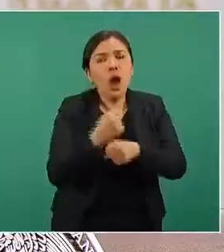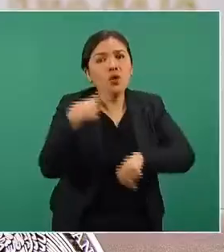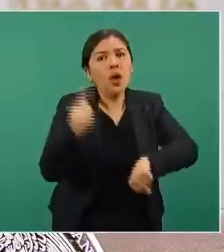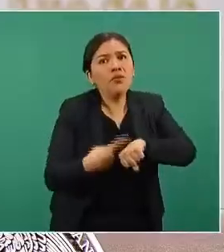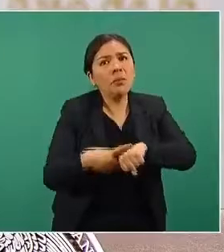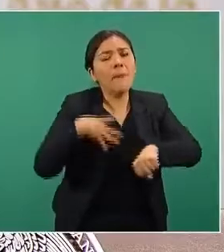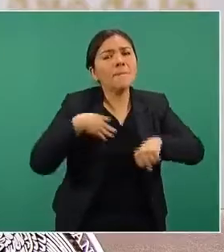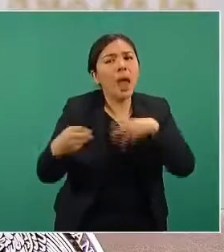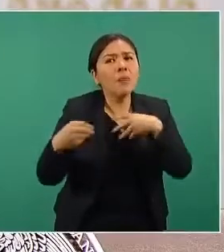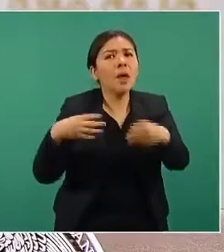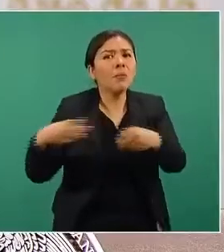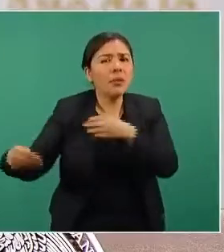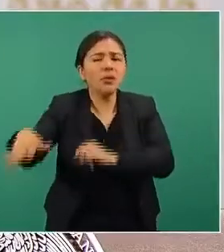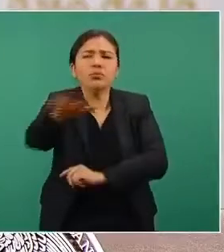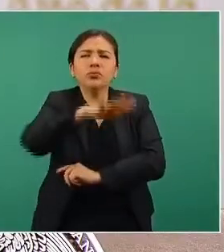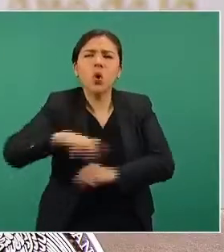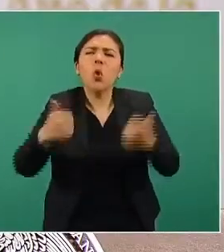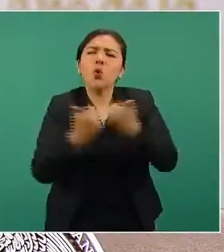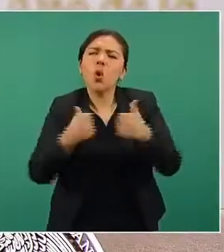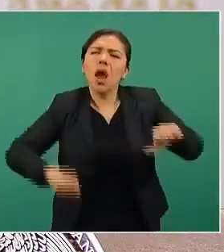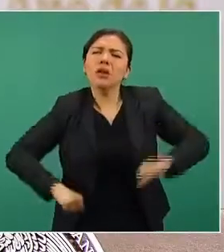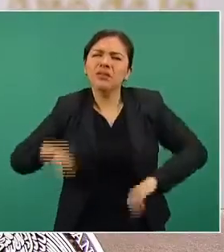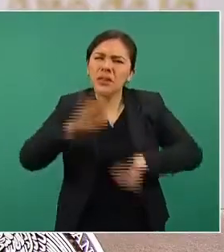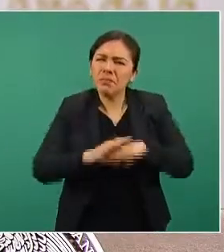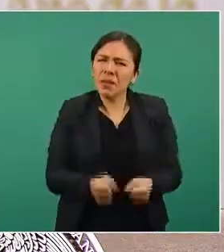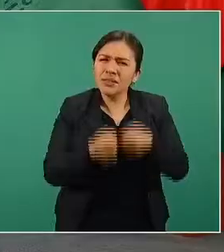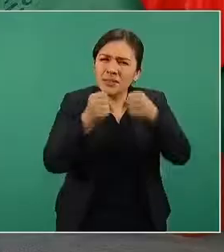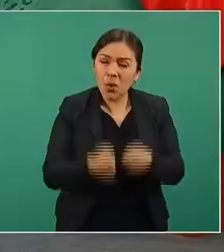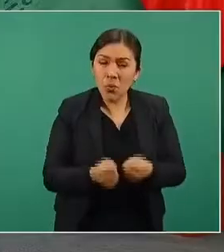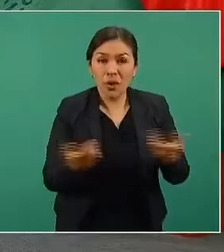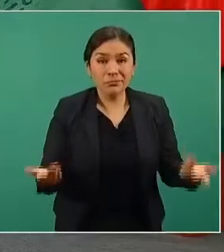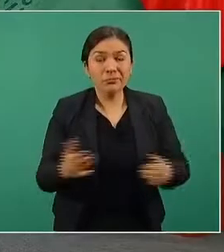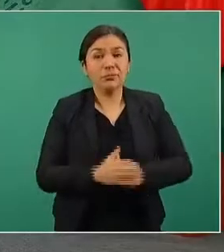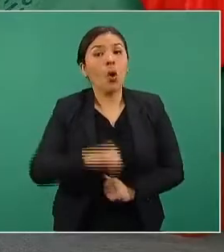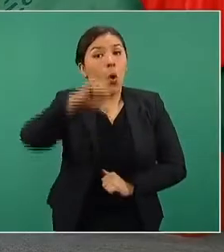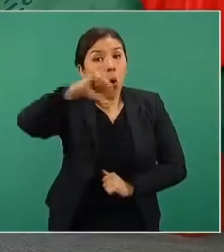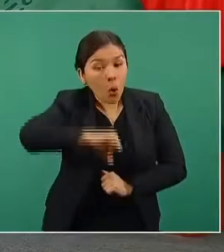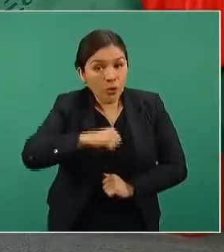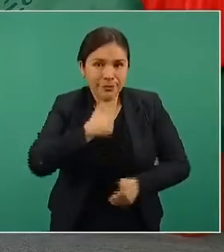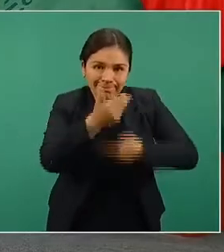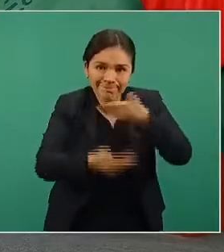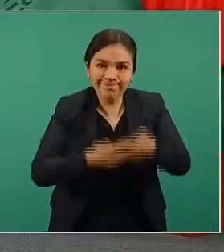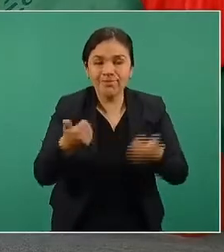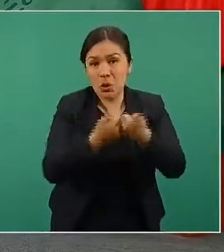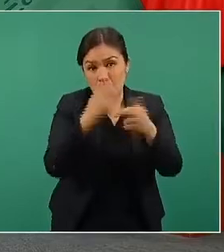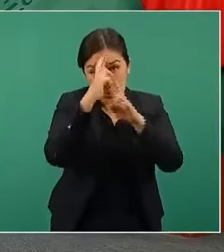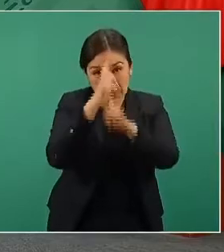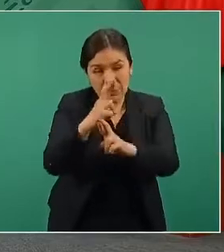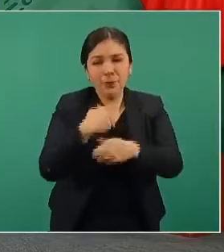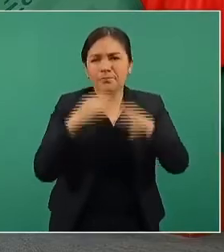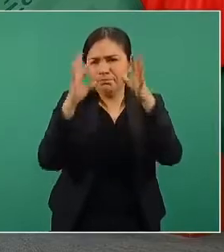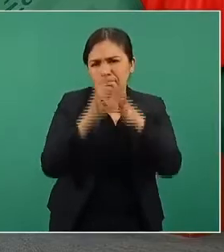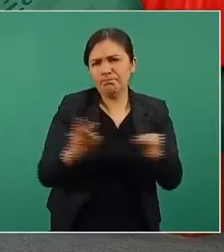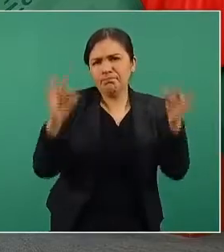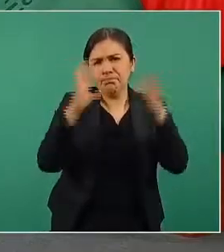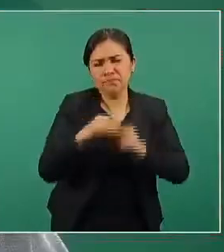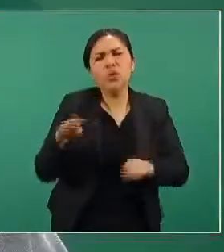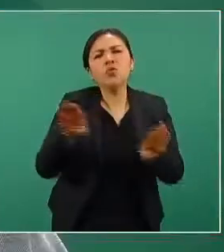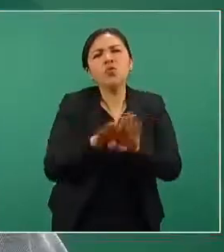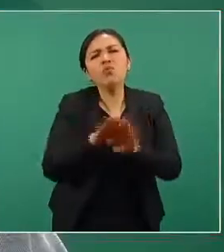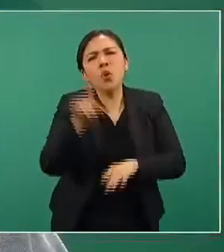Tengamos actividades seguras. Hoy, con todo respeto, compartiremos con ustedes